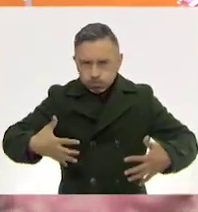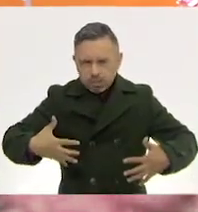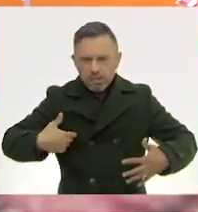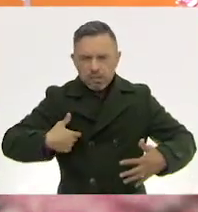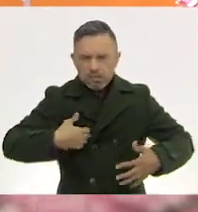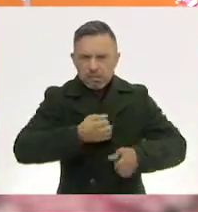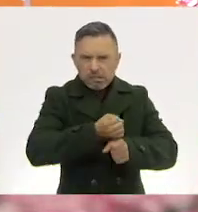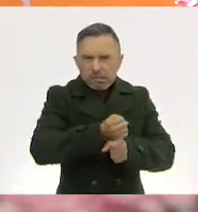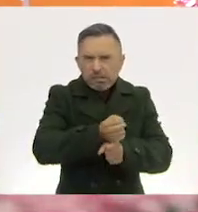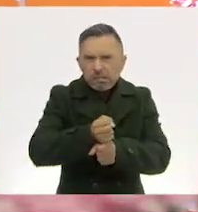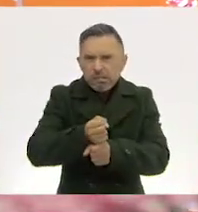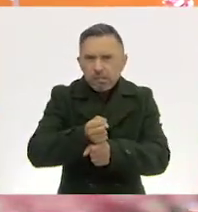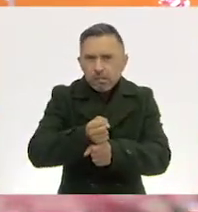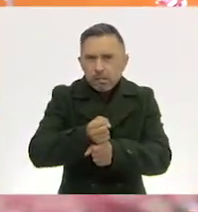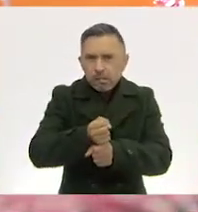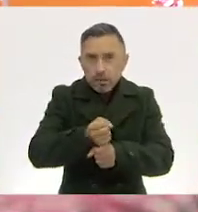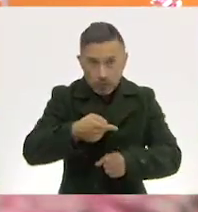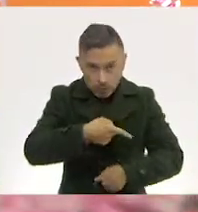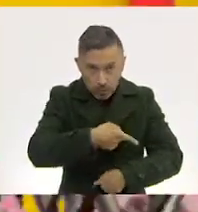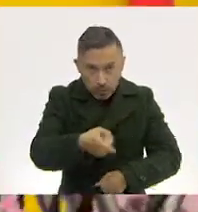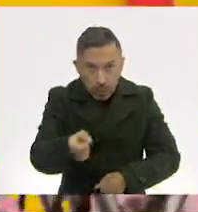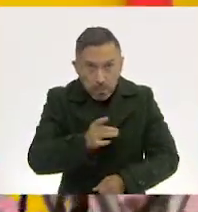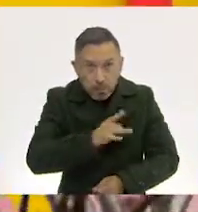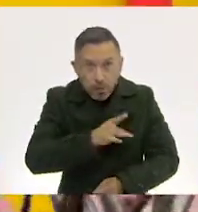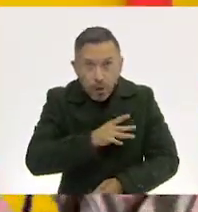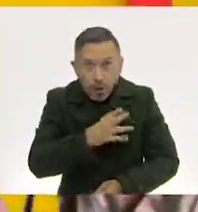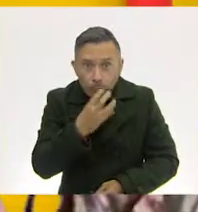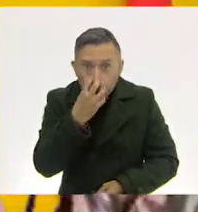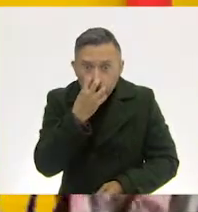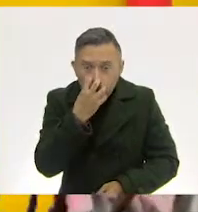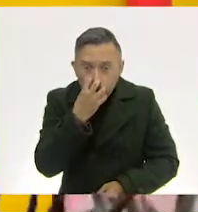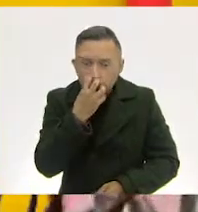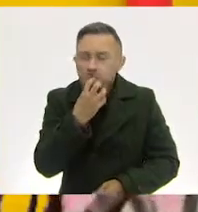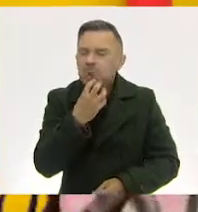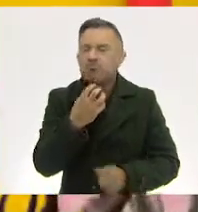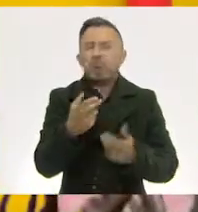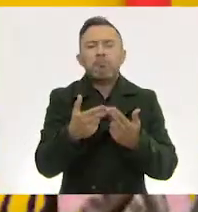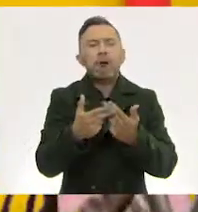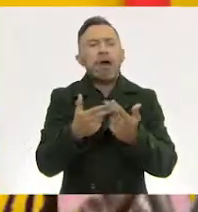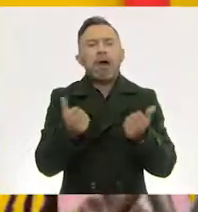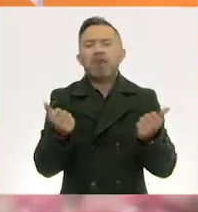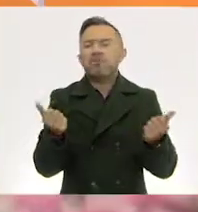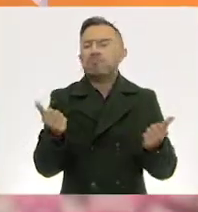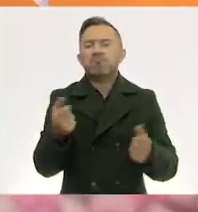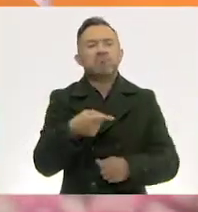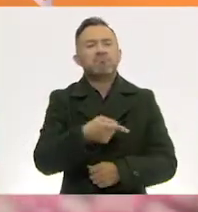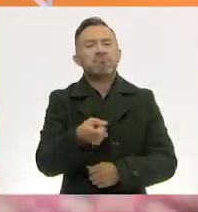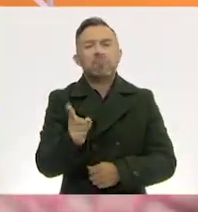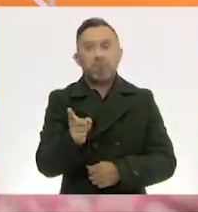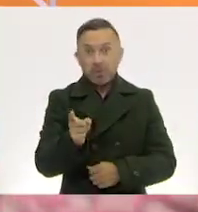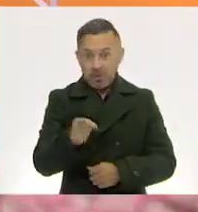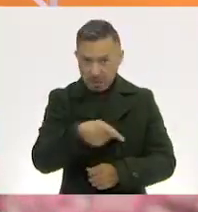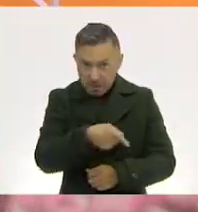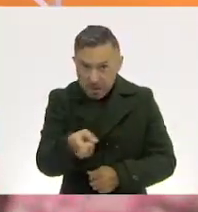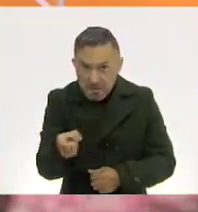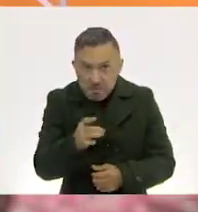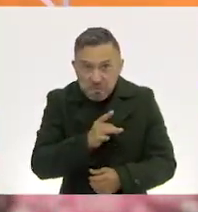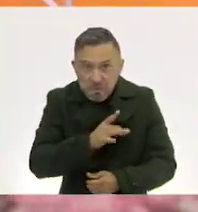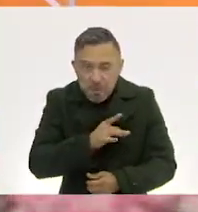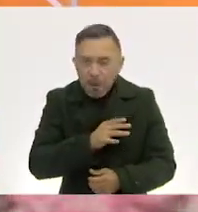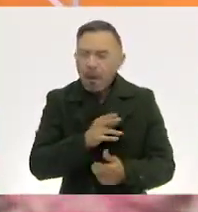¿Quién le teme al oso? Nadie. Nadie. Nadie. no hay ningún miedoso. barro.